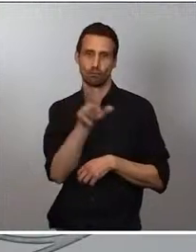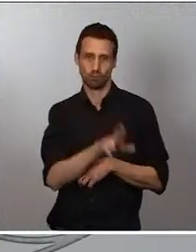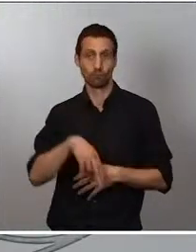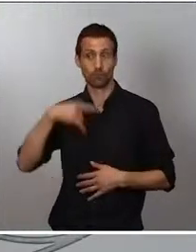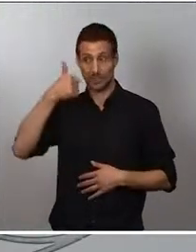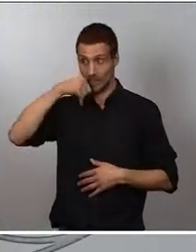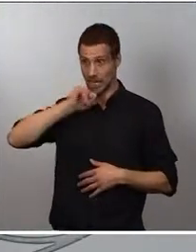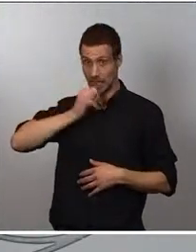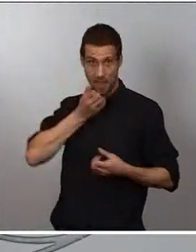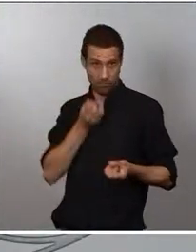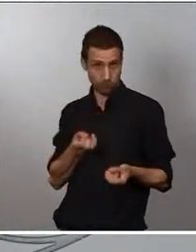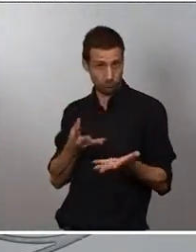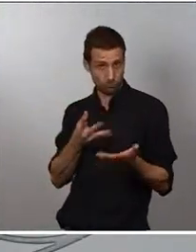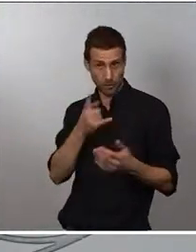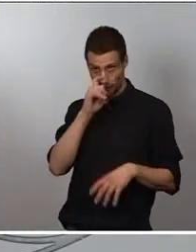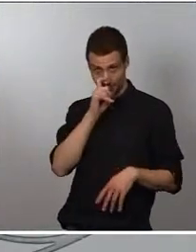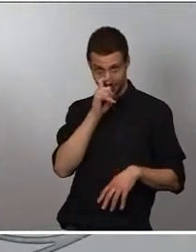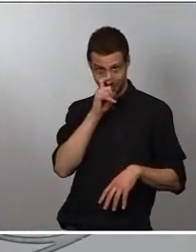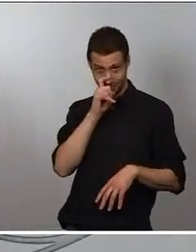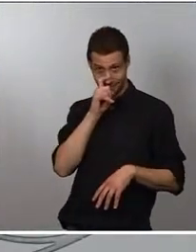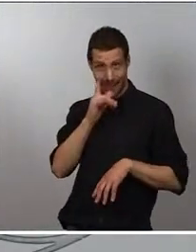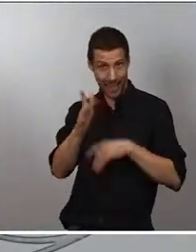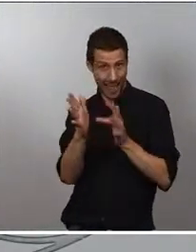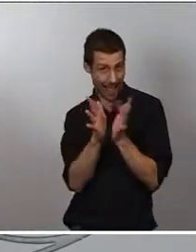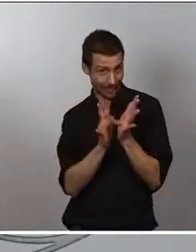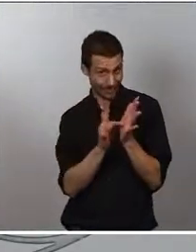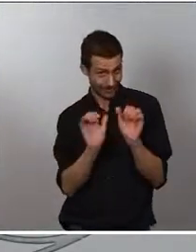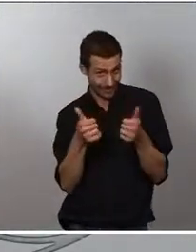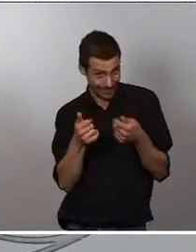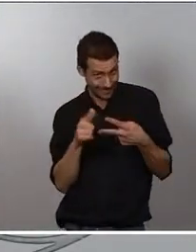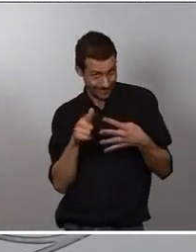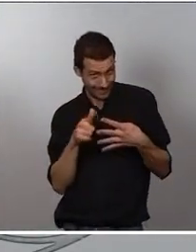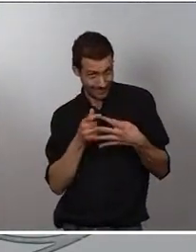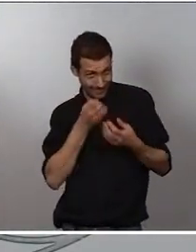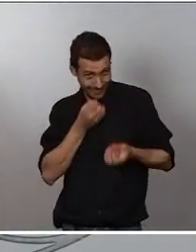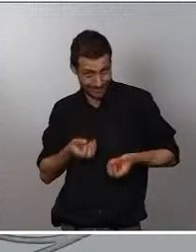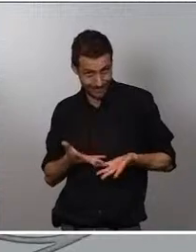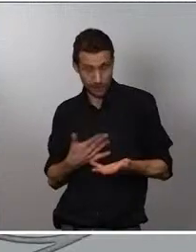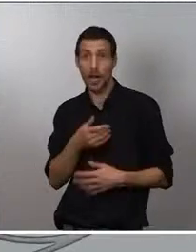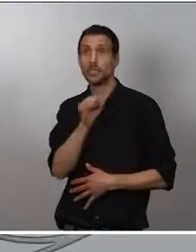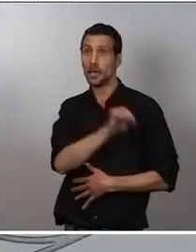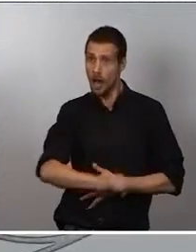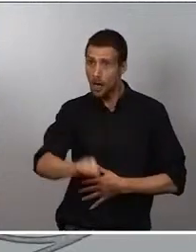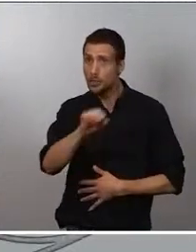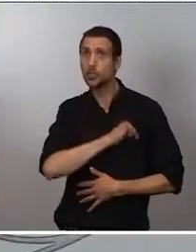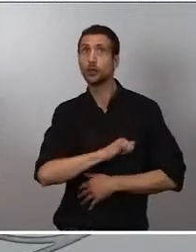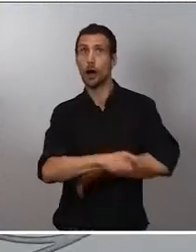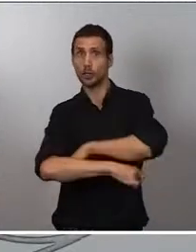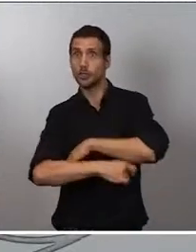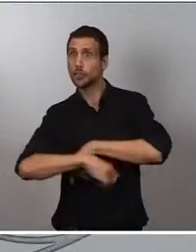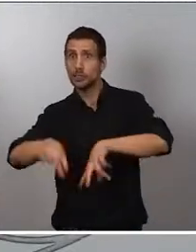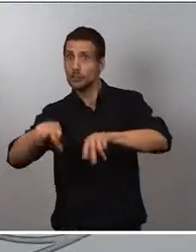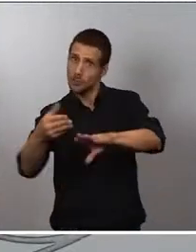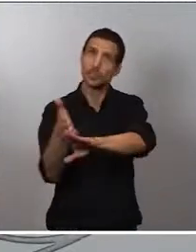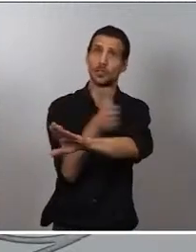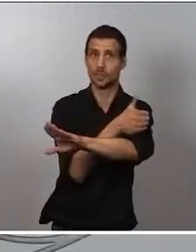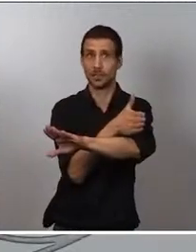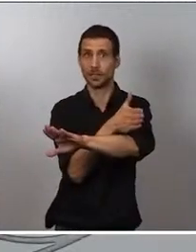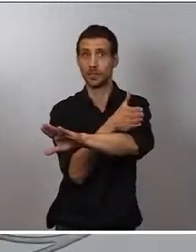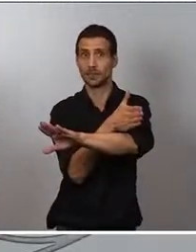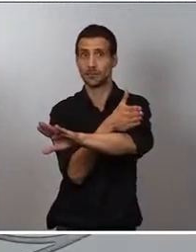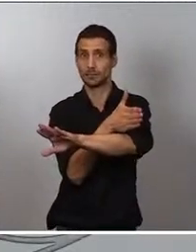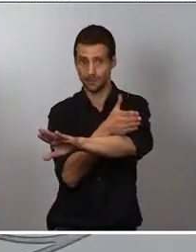recordarán a principios del mes de abril, este año, antes de finalizar el mes de agosto, alcanzaremos, antes de finalizar este mes,